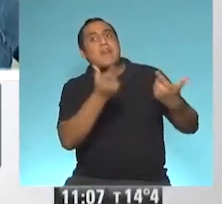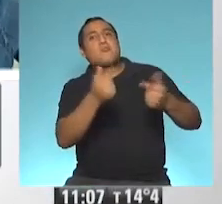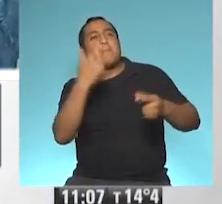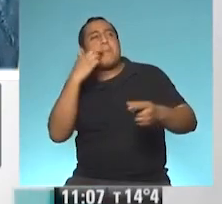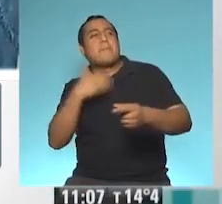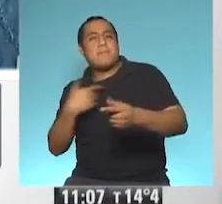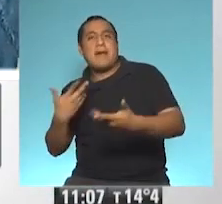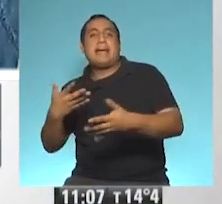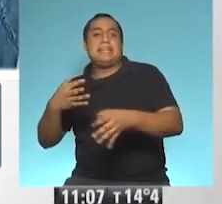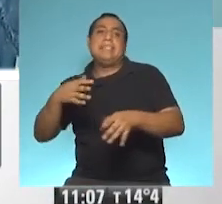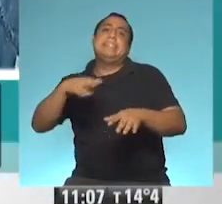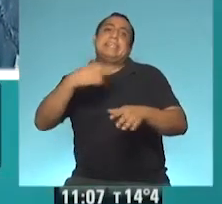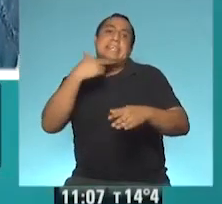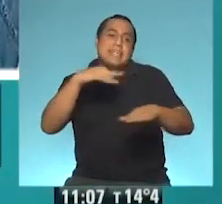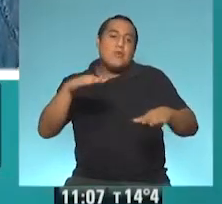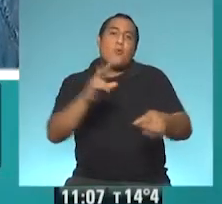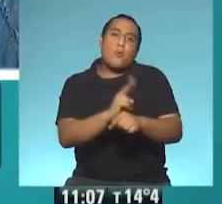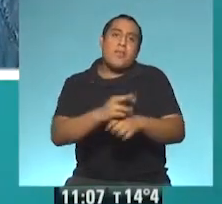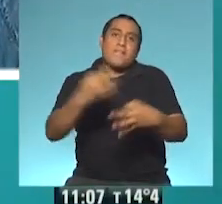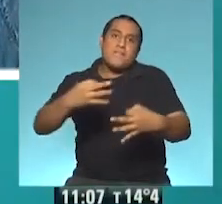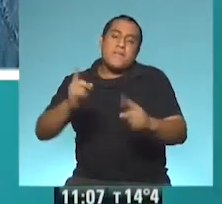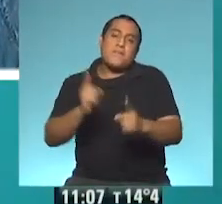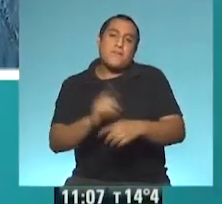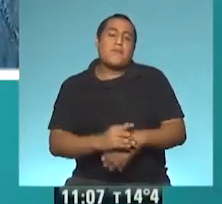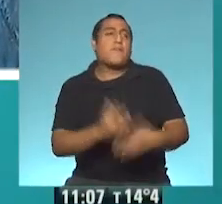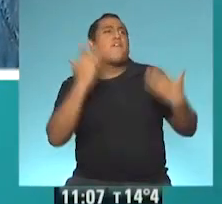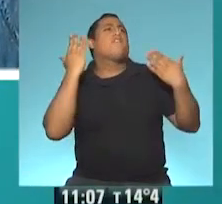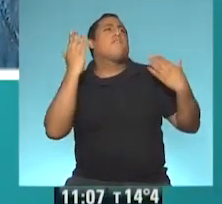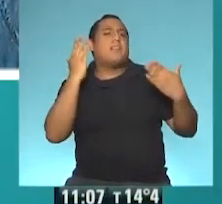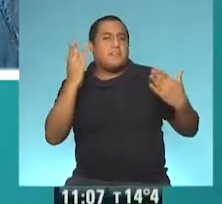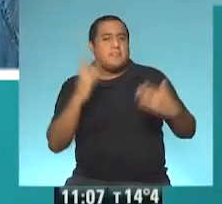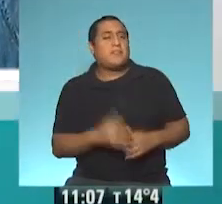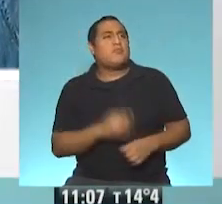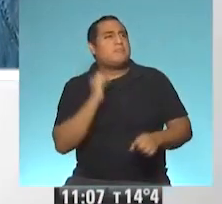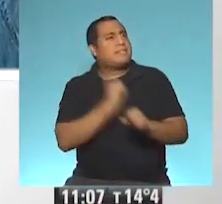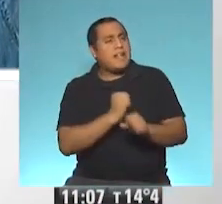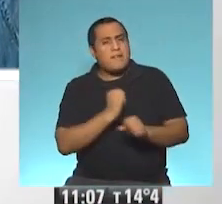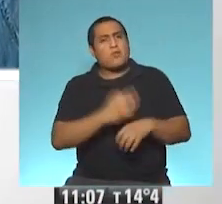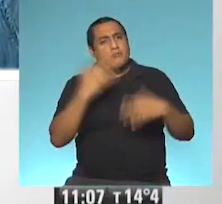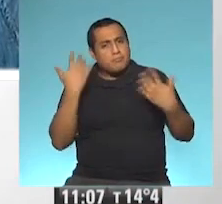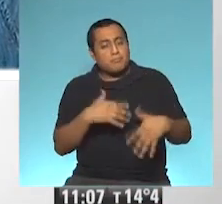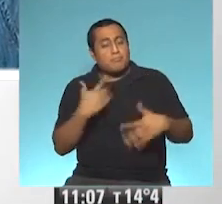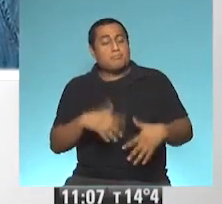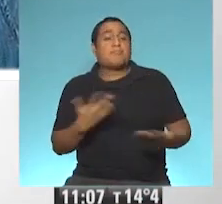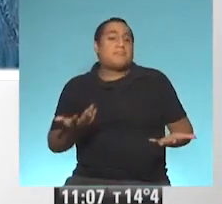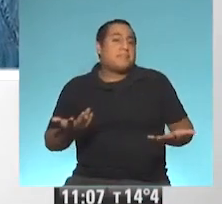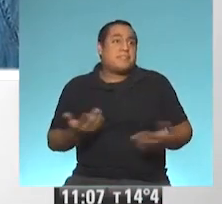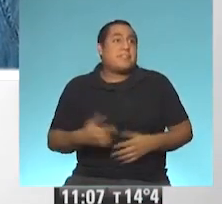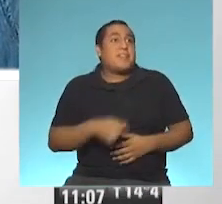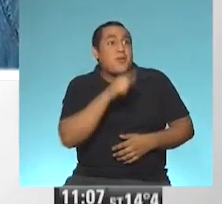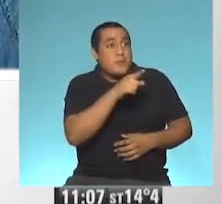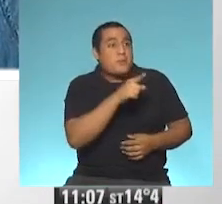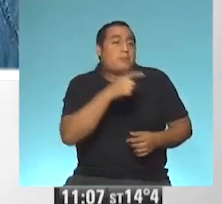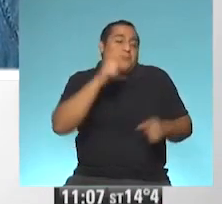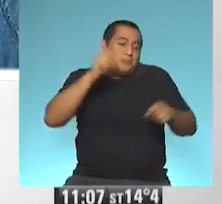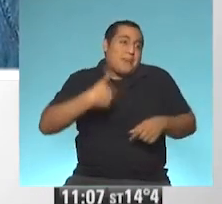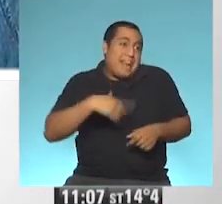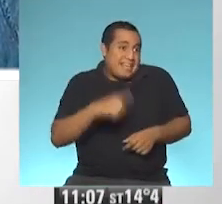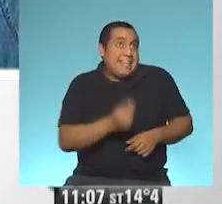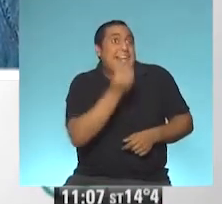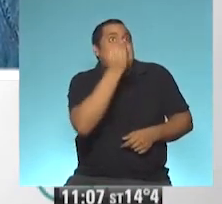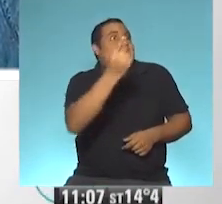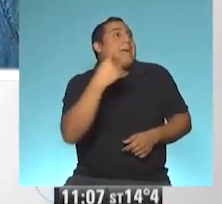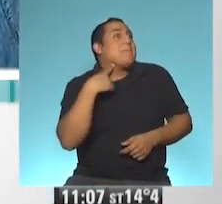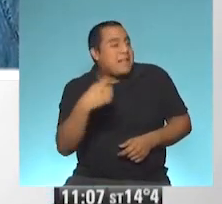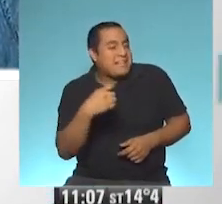poder sobrellevar esta situación. Te agradecemos, felicitaciones por supuesto por el trabajo y por ser una Argentina en el mundo que nos ayuda a enfrentar